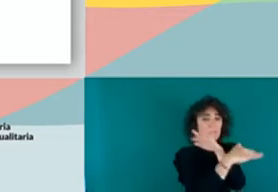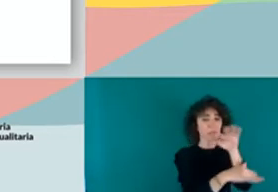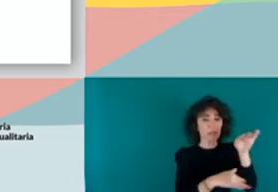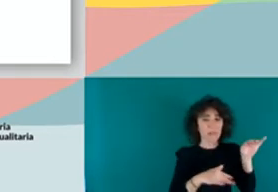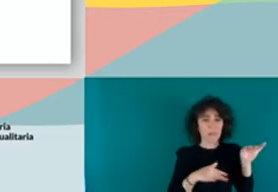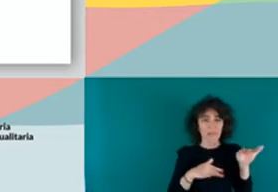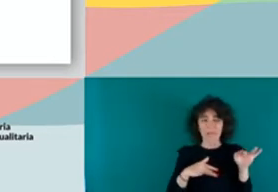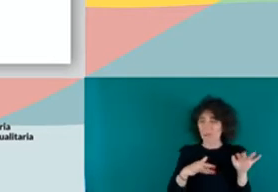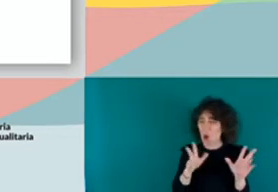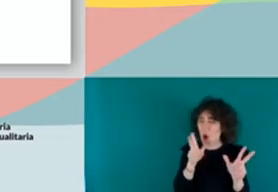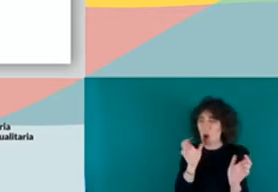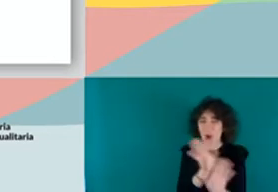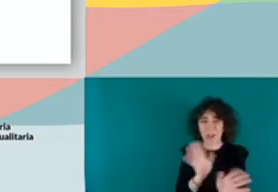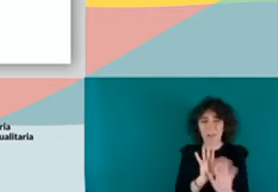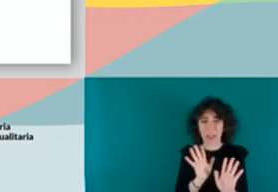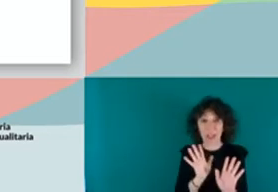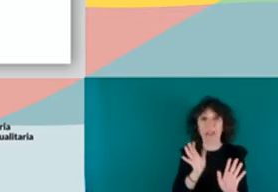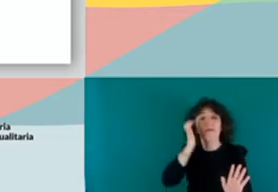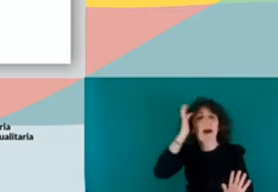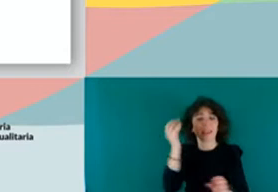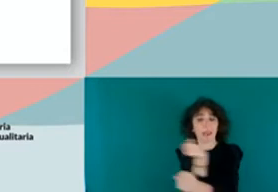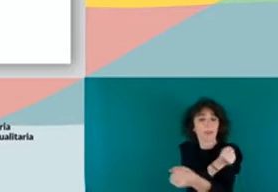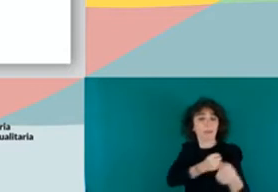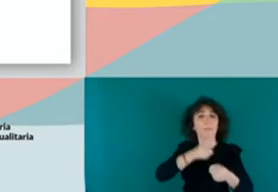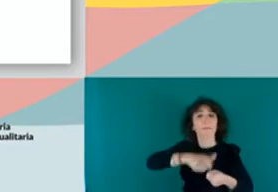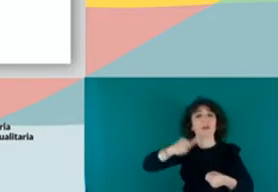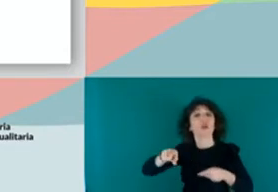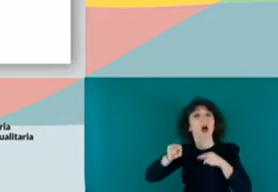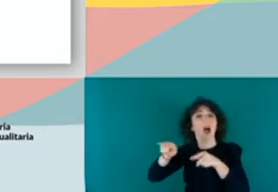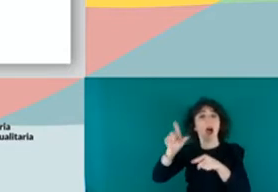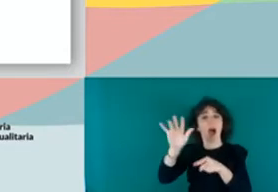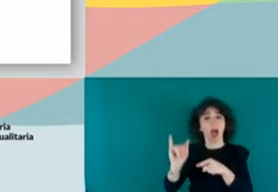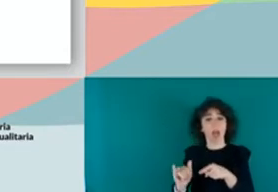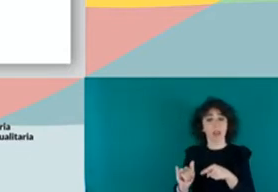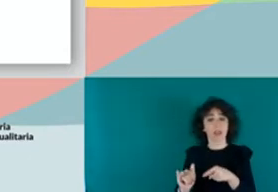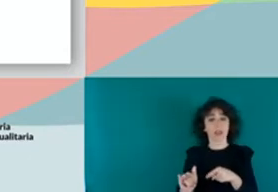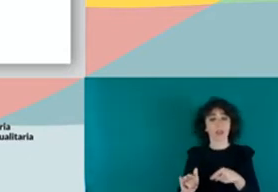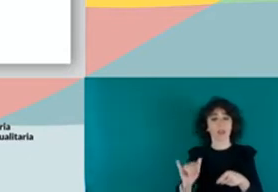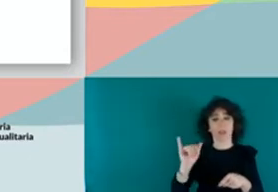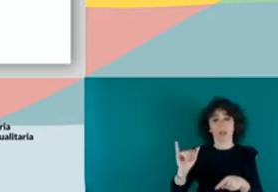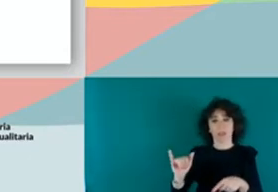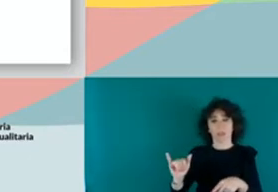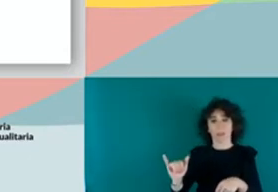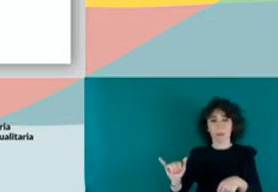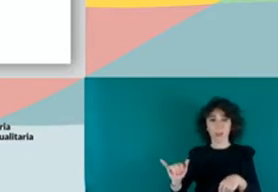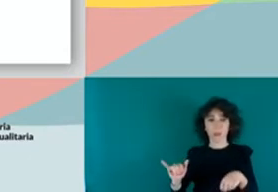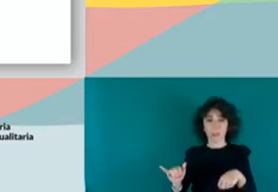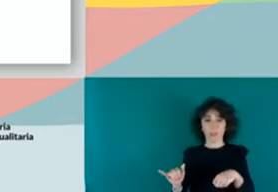depuradora que nos deja desmayados. Pues imagínense las personas que están ahí. En el caso de a principios de año, que era un recurso de humanitaria de Cruz